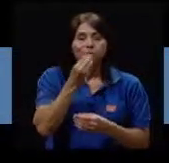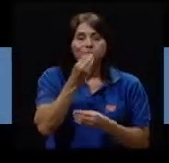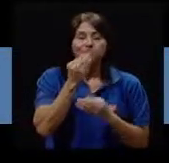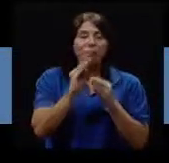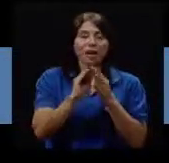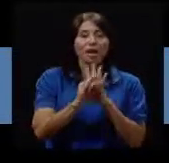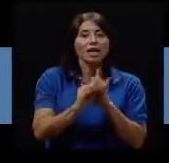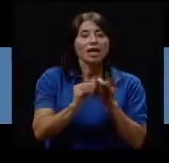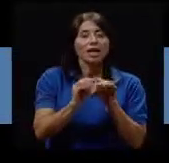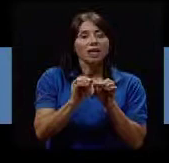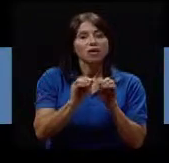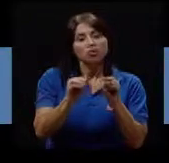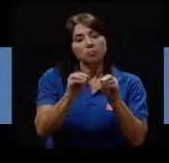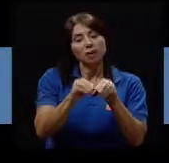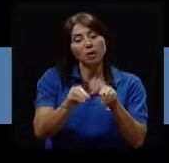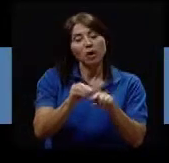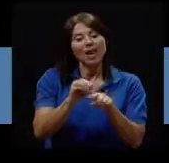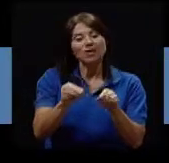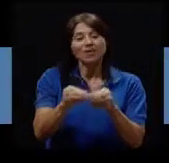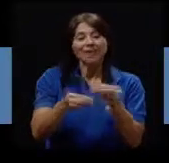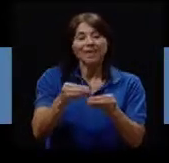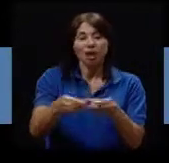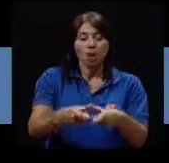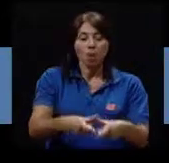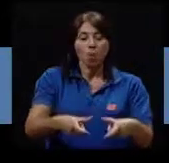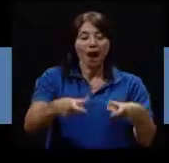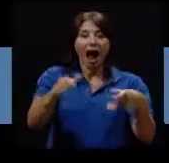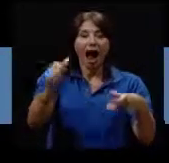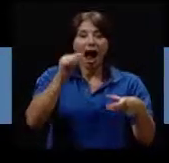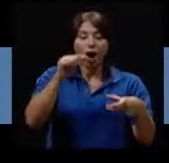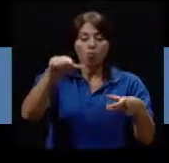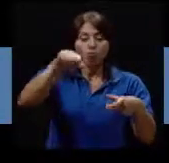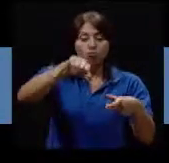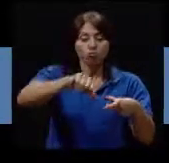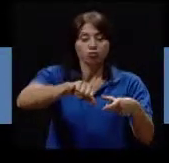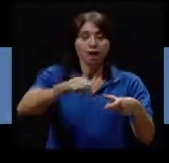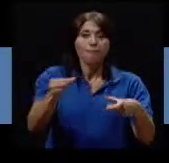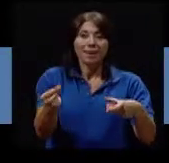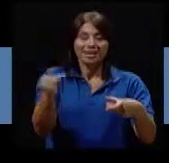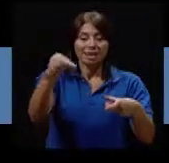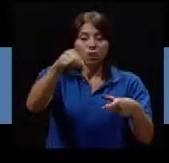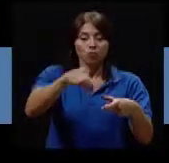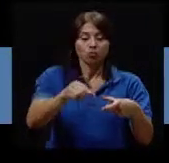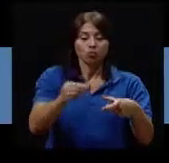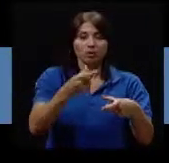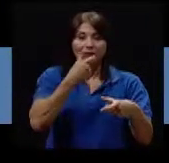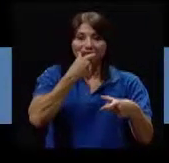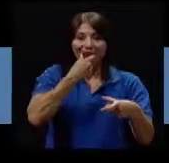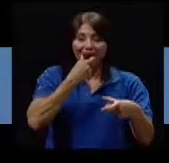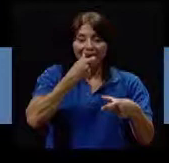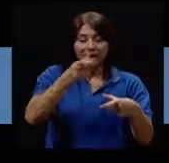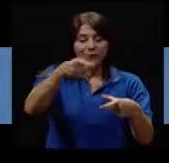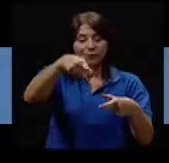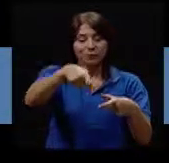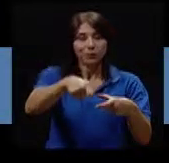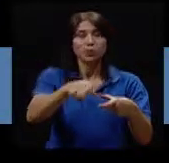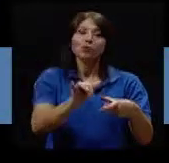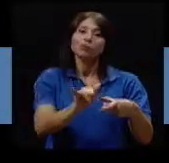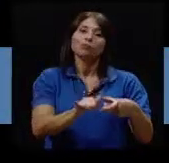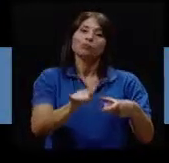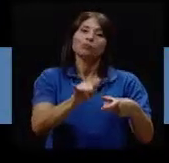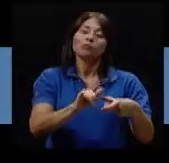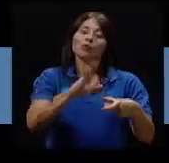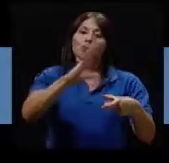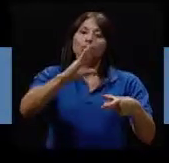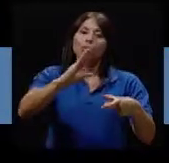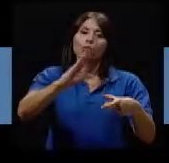proteína Que se pega En la prótesis Y lo dejamos Generalmente Toda la noche Haciendo efecto Lo que va a hacer Es remover Todo lo que el